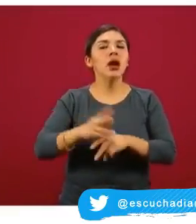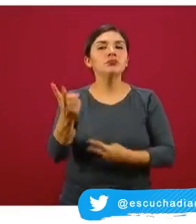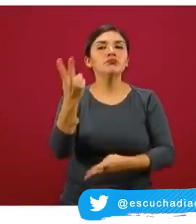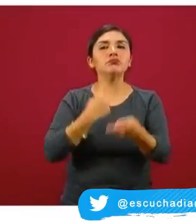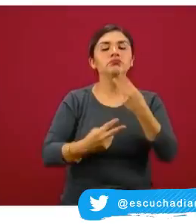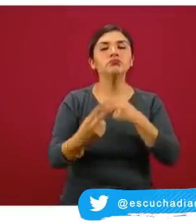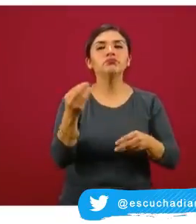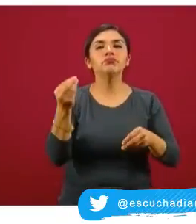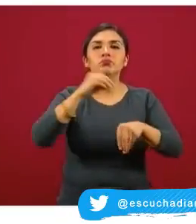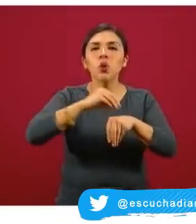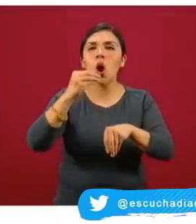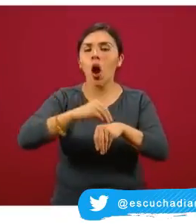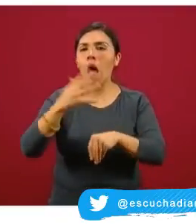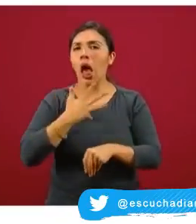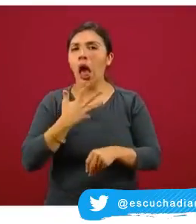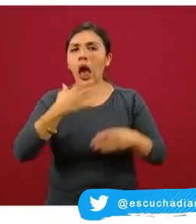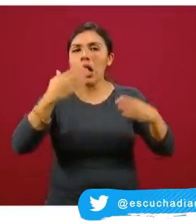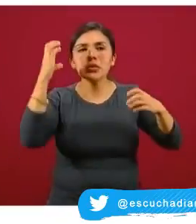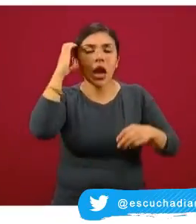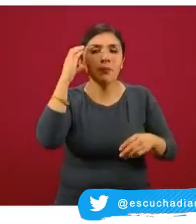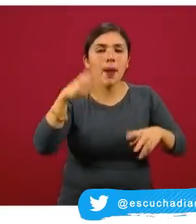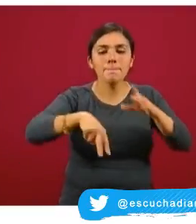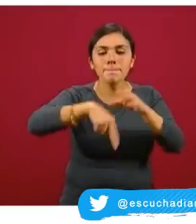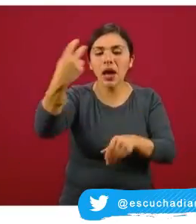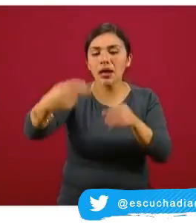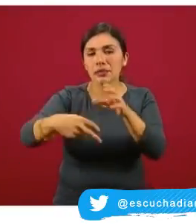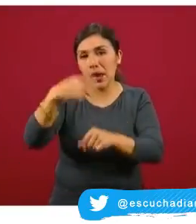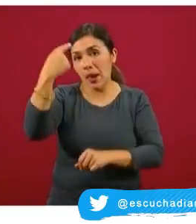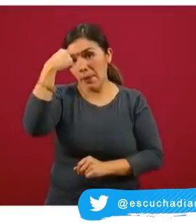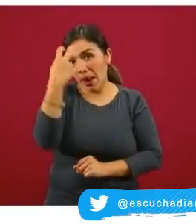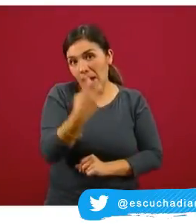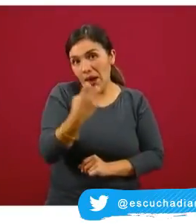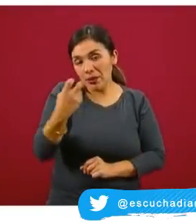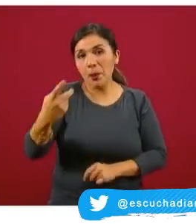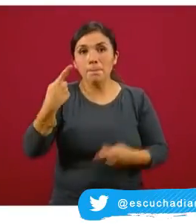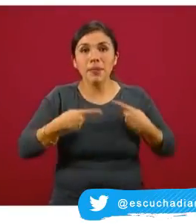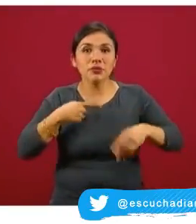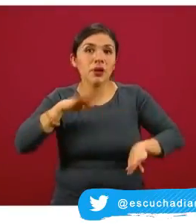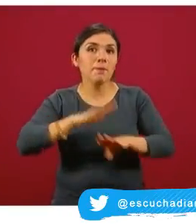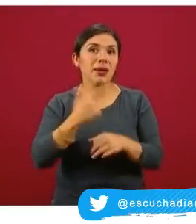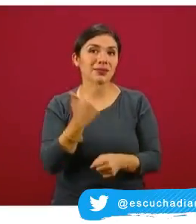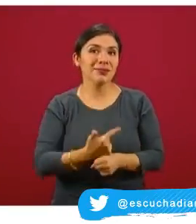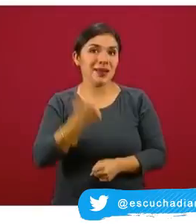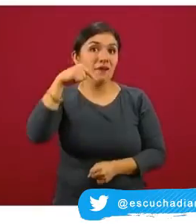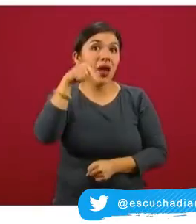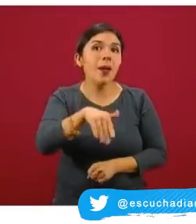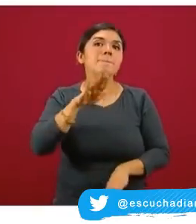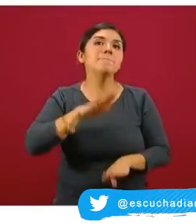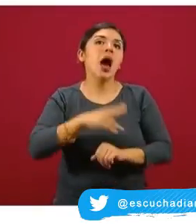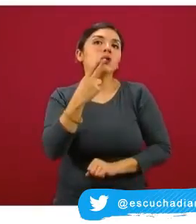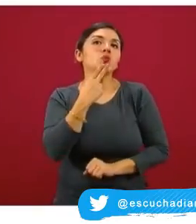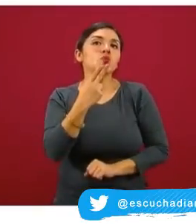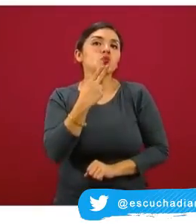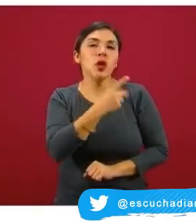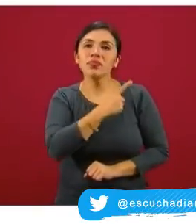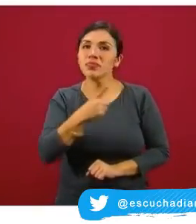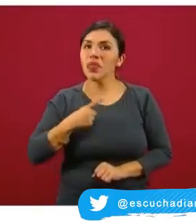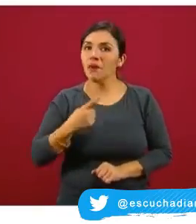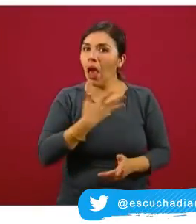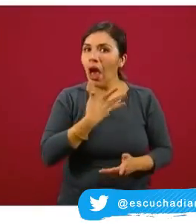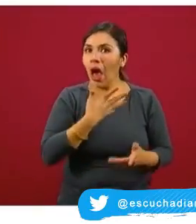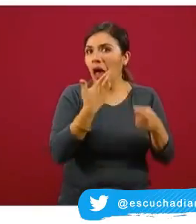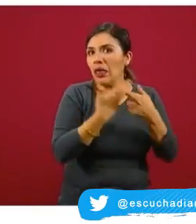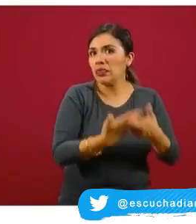la disponibilidad de este tipo de camas, que son lógicamente las que se utilizan o deben de estar siempre